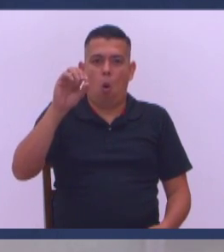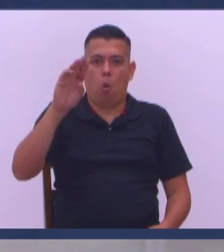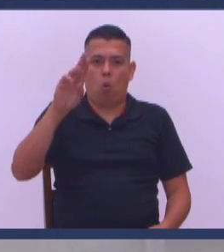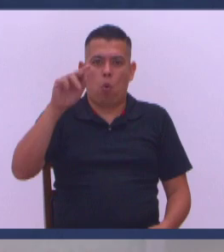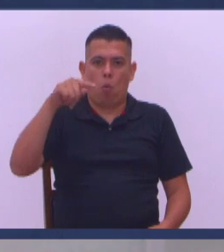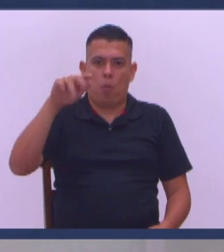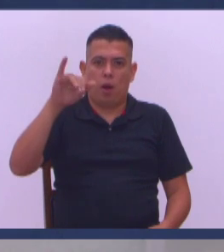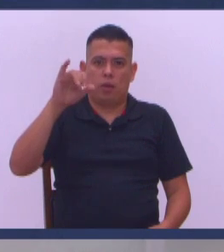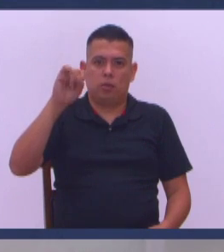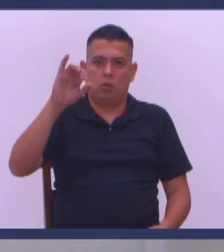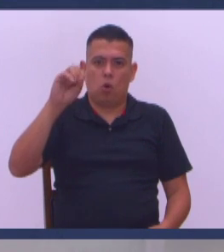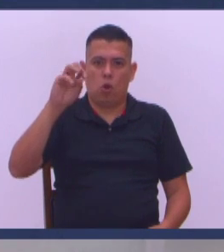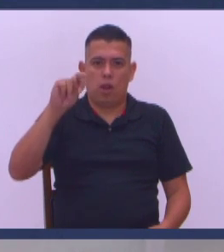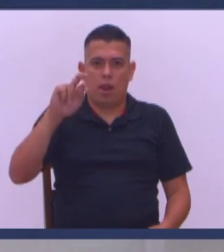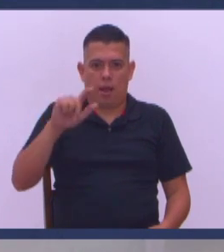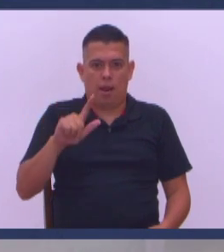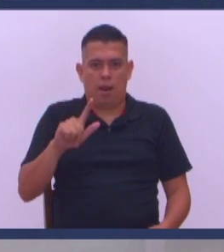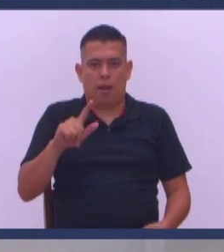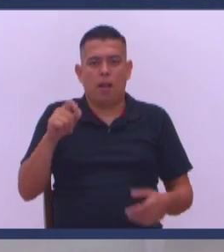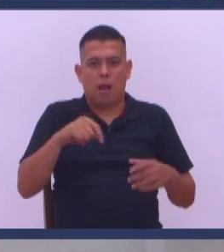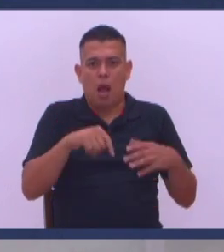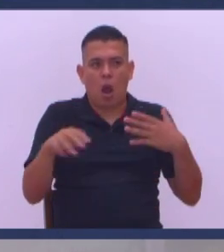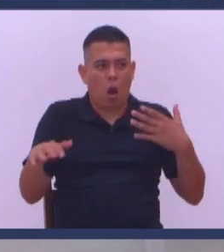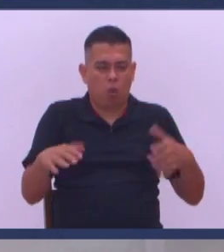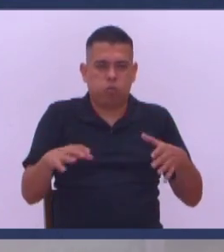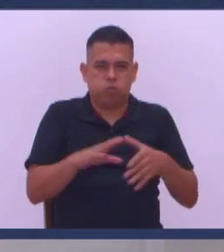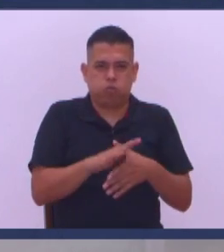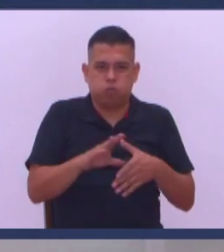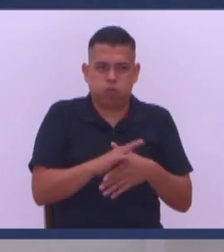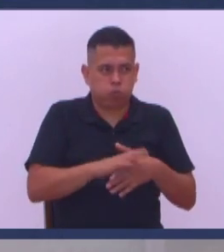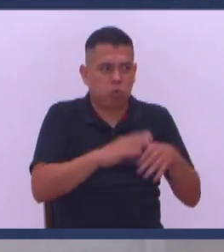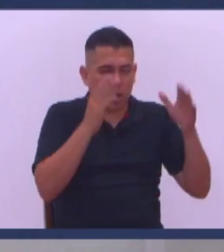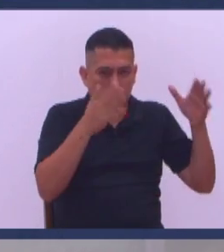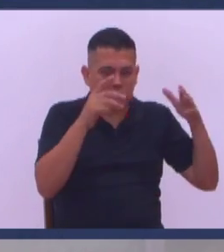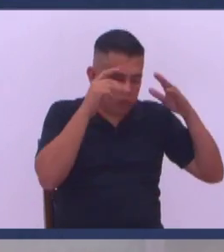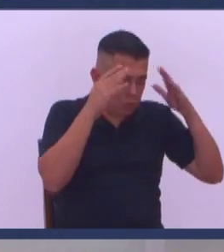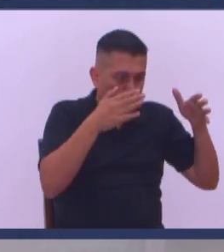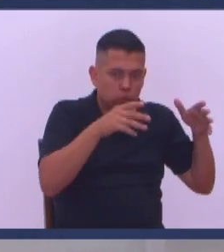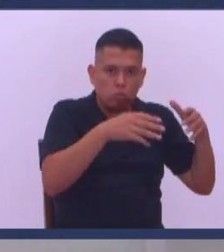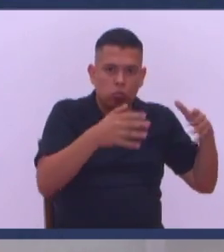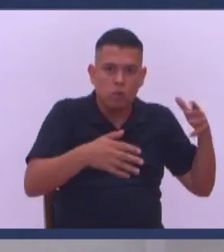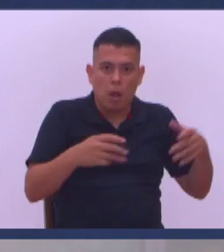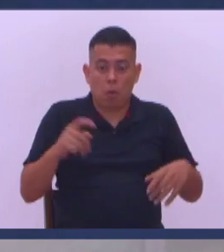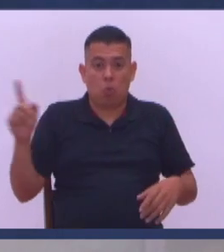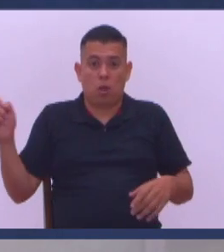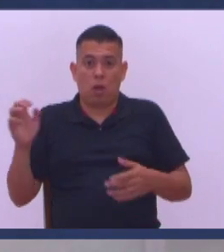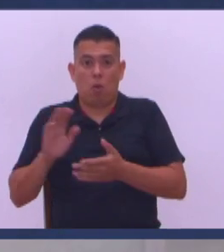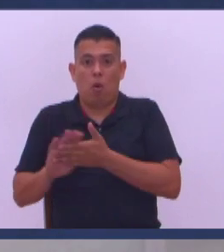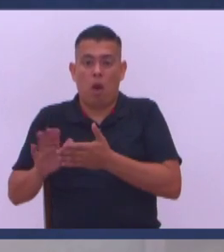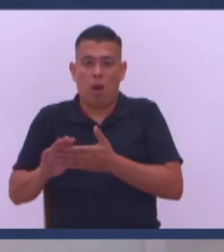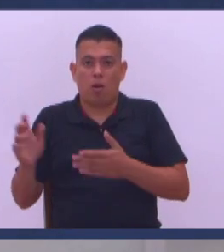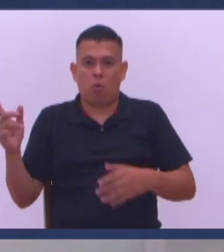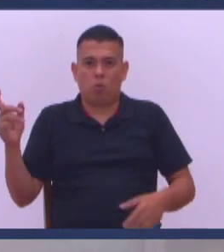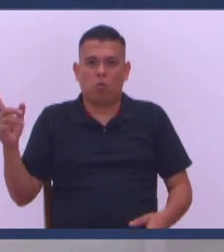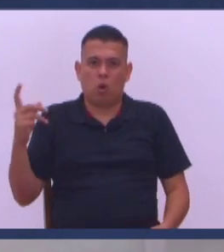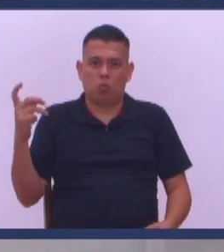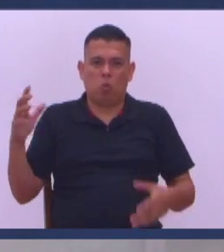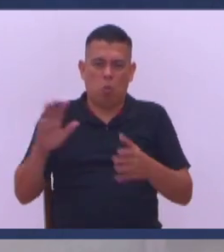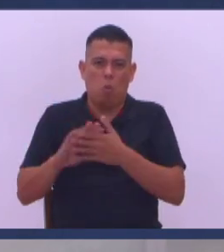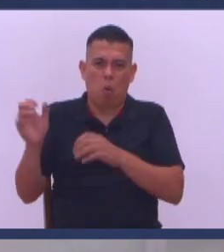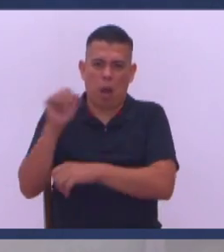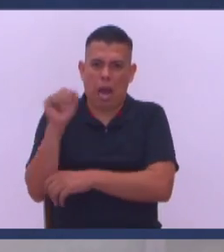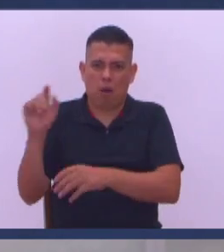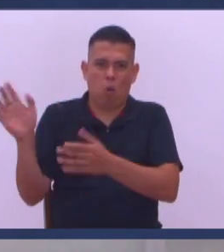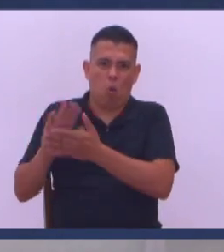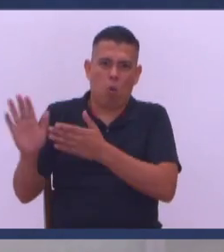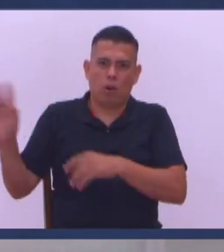sé si lo entiende Porque todo le hace Usted le cocina Le lava la ropa Le arregla la cama Le compra el carro Le pone el perfume Hasta la amante Se la mantiene usted Ese es